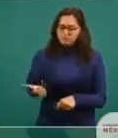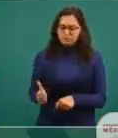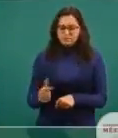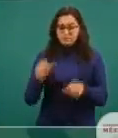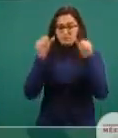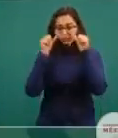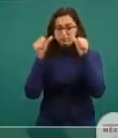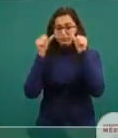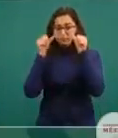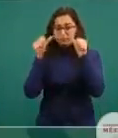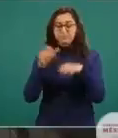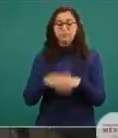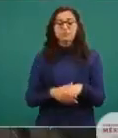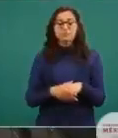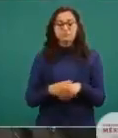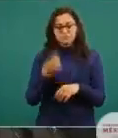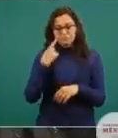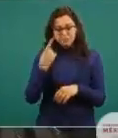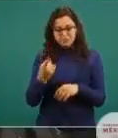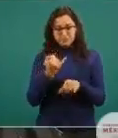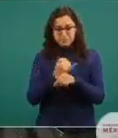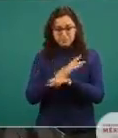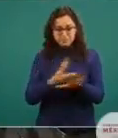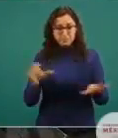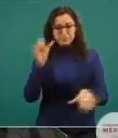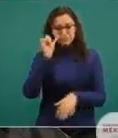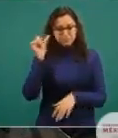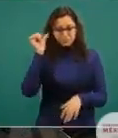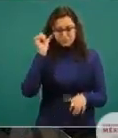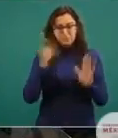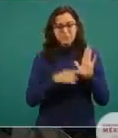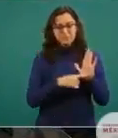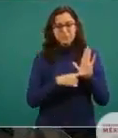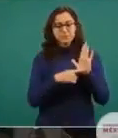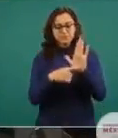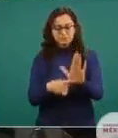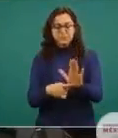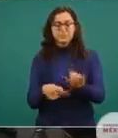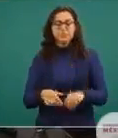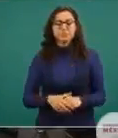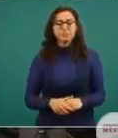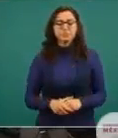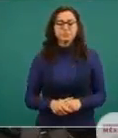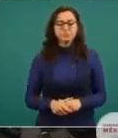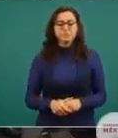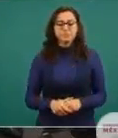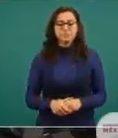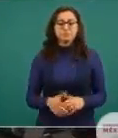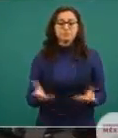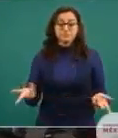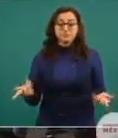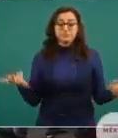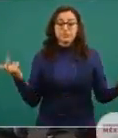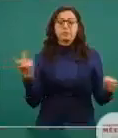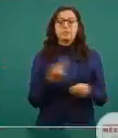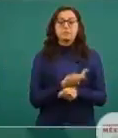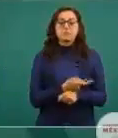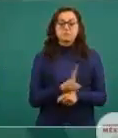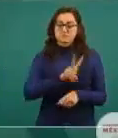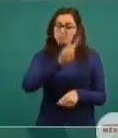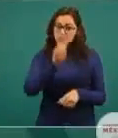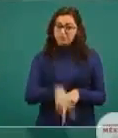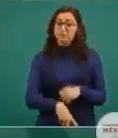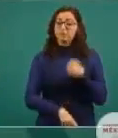Les voy a mostrar lo de ayer, para que tengamos una idea de cómo sí, ahí